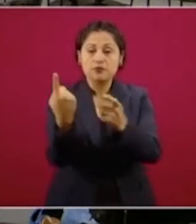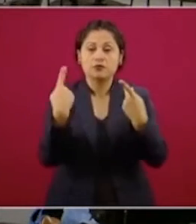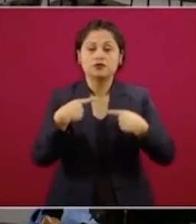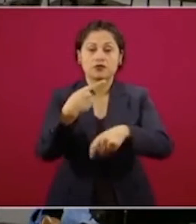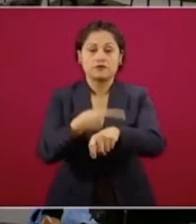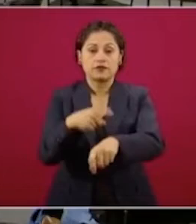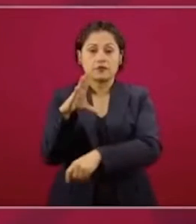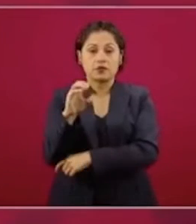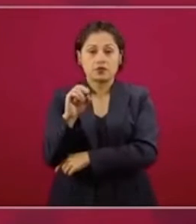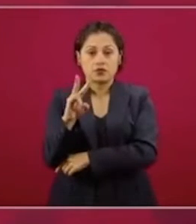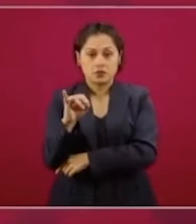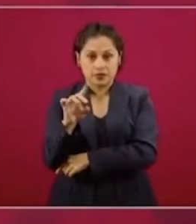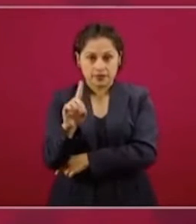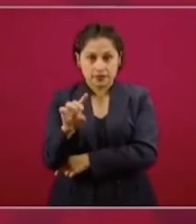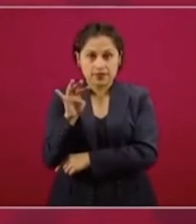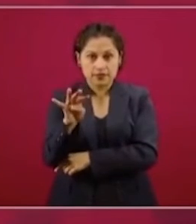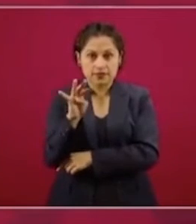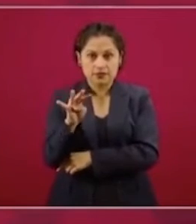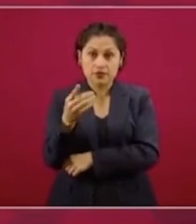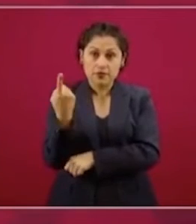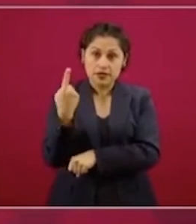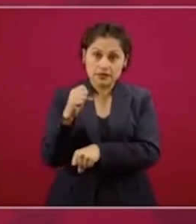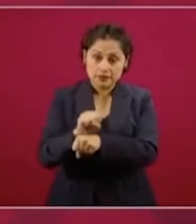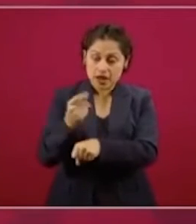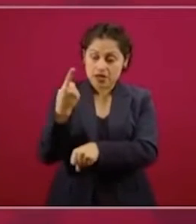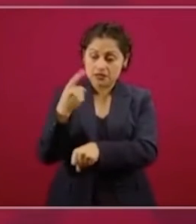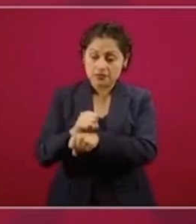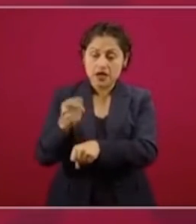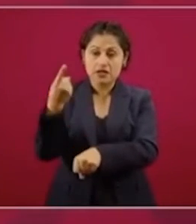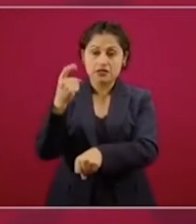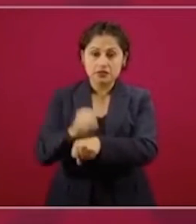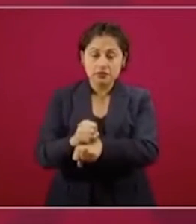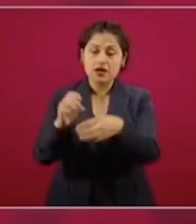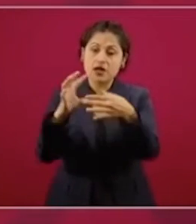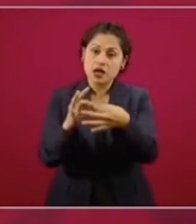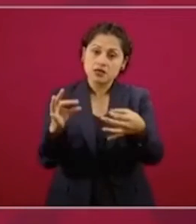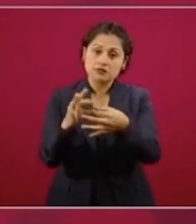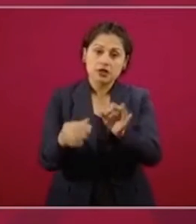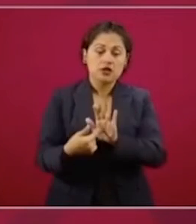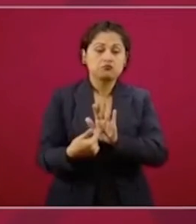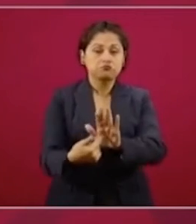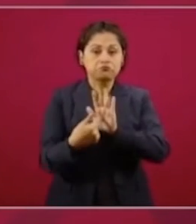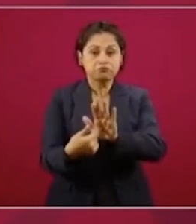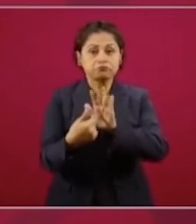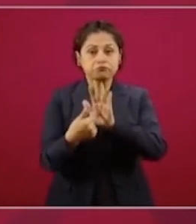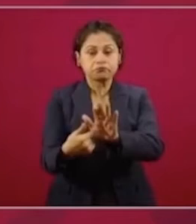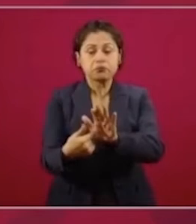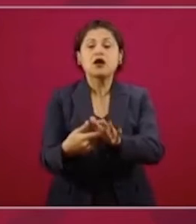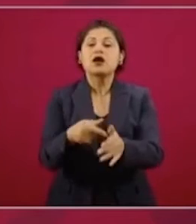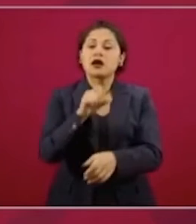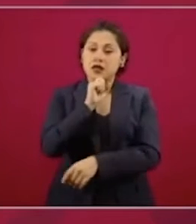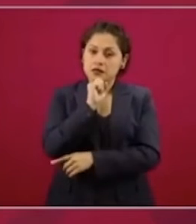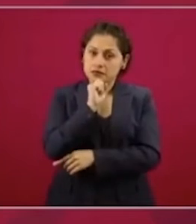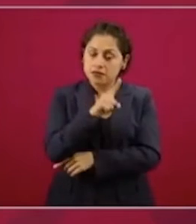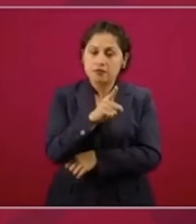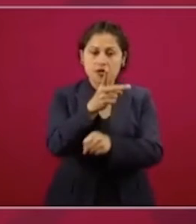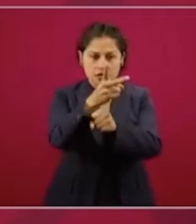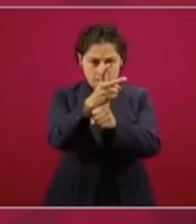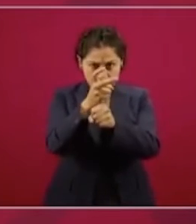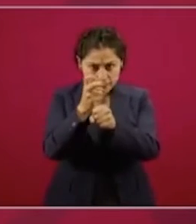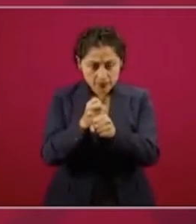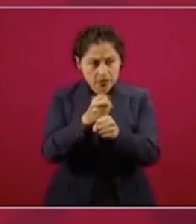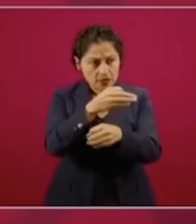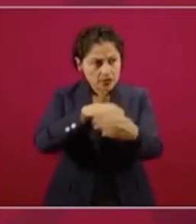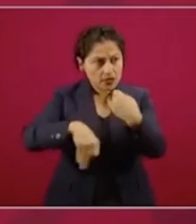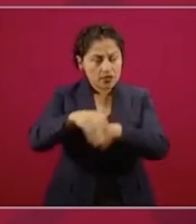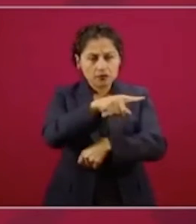se va a dar un informe cada semana de los avances y sobre todo una invitación, y aquí cerraría yo, para todas y todos los que nos están